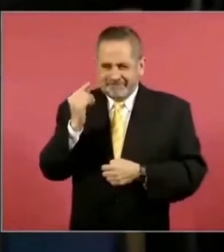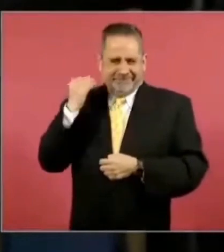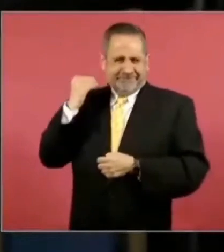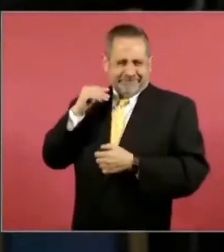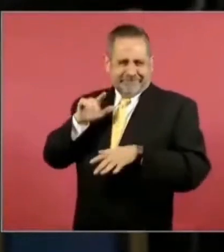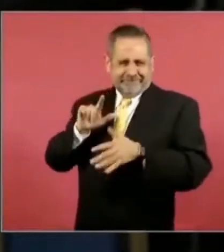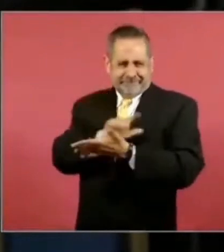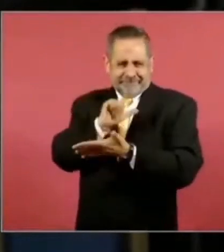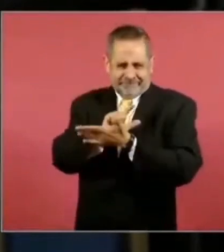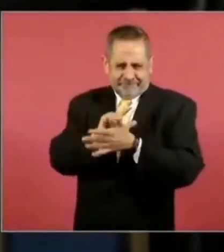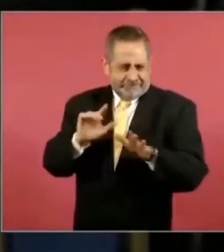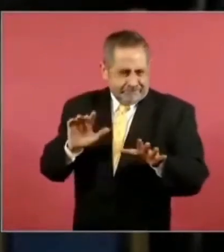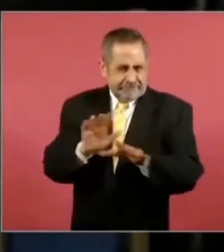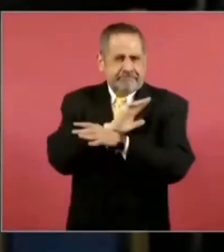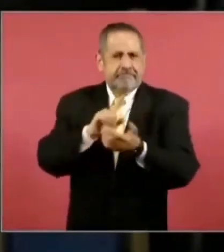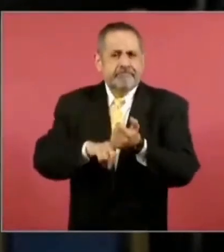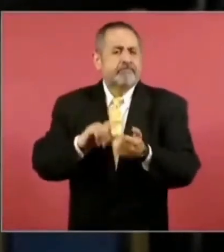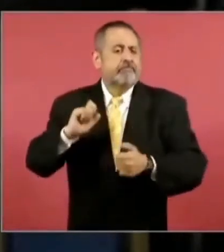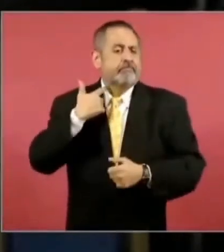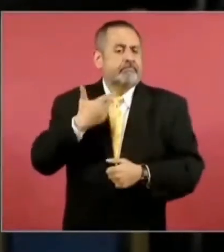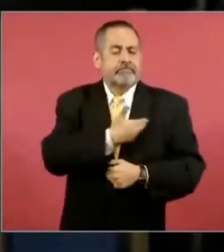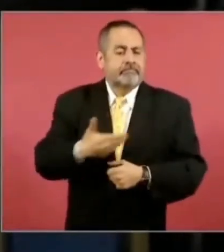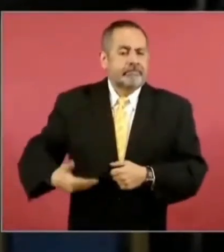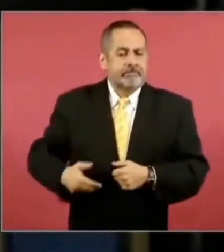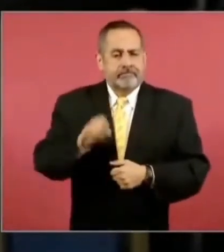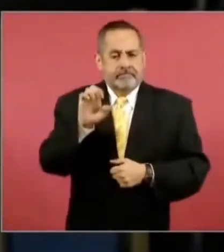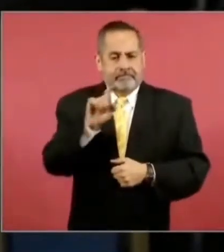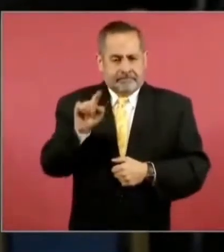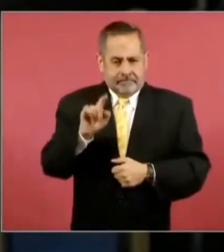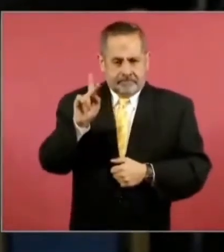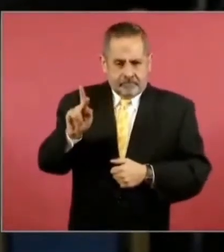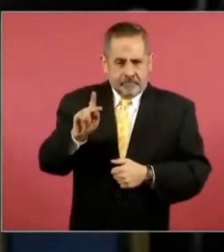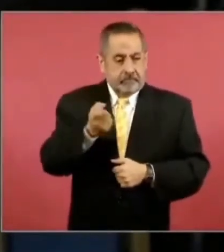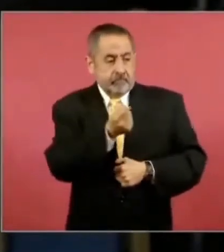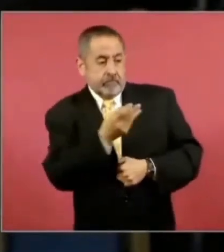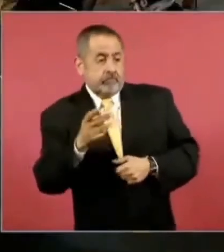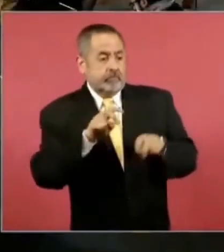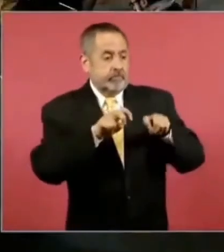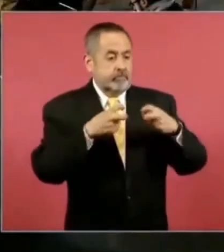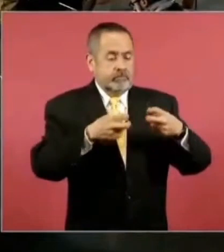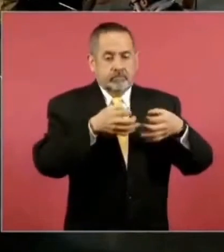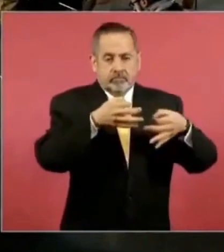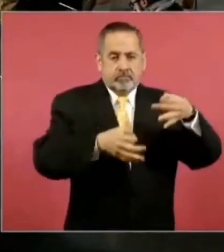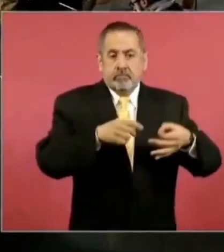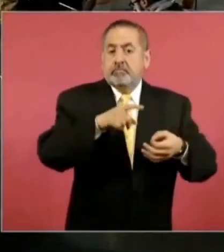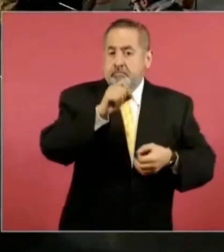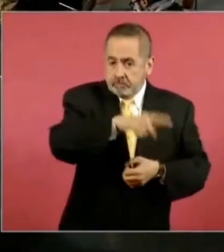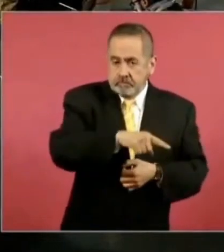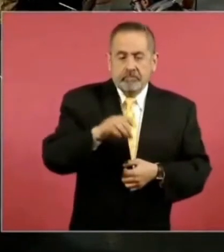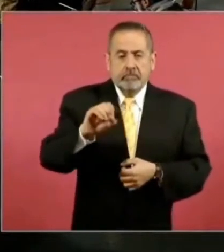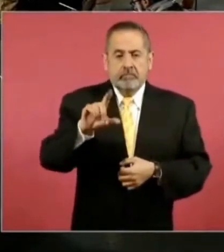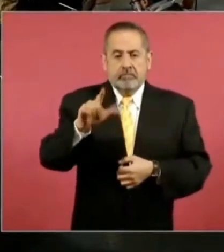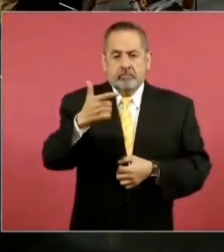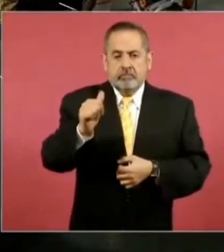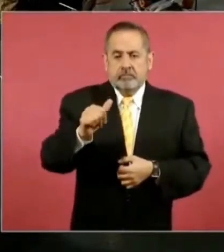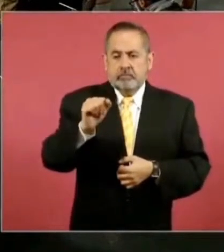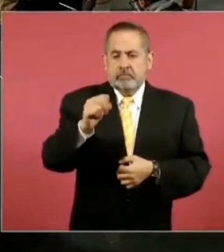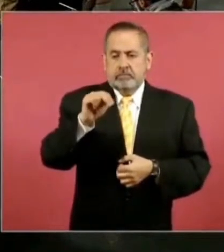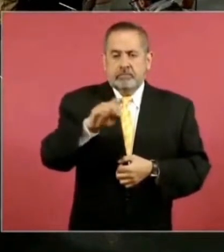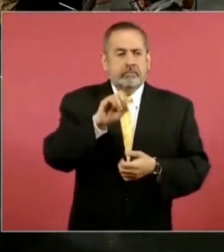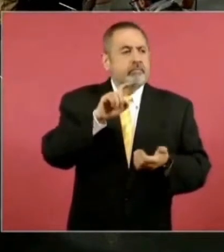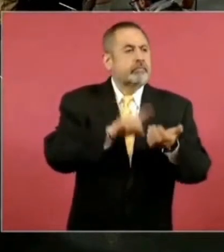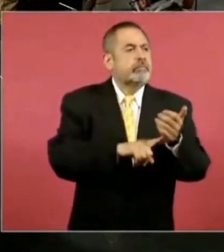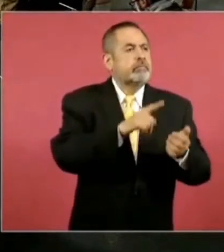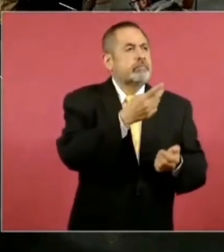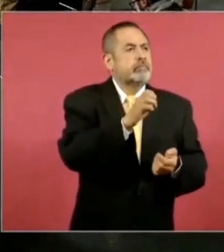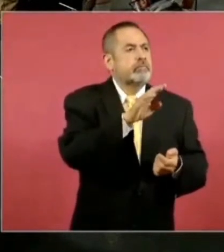que hizo el expresidente Cedillo, hubo algunos ministros, entre ellos Olga Sánchez Cordero, que entró en el 95 y terminó en el